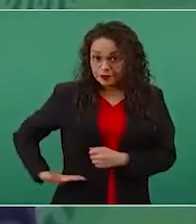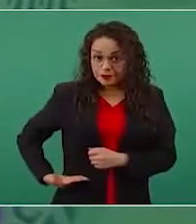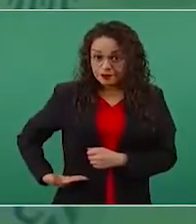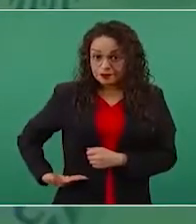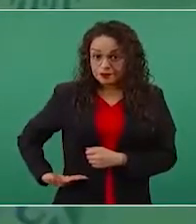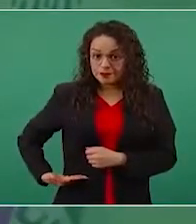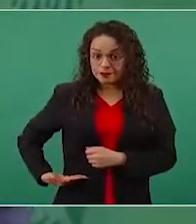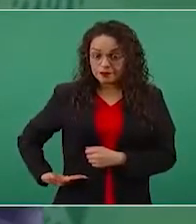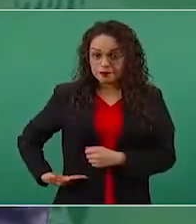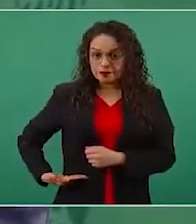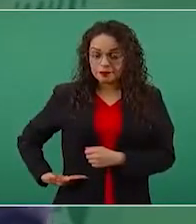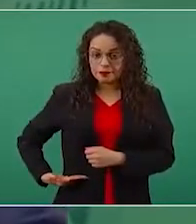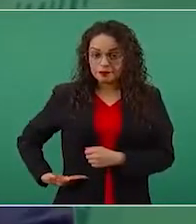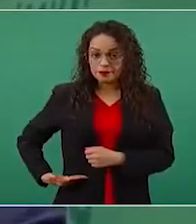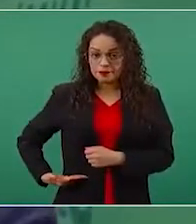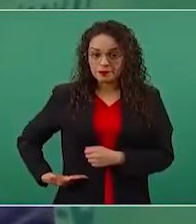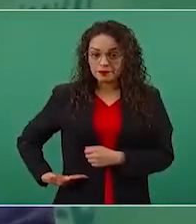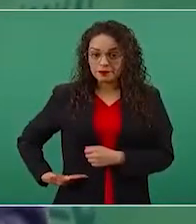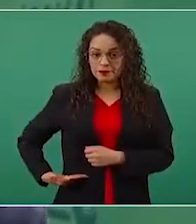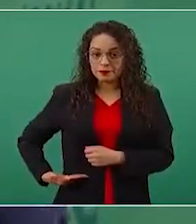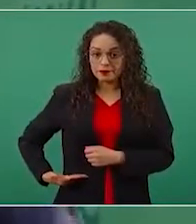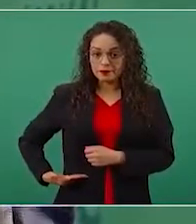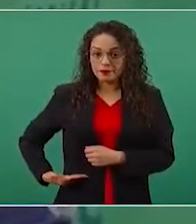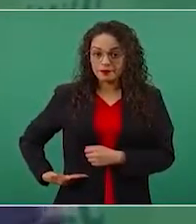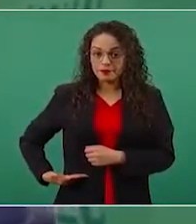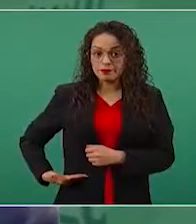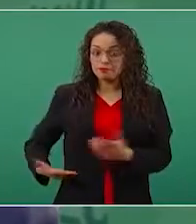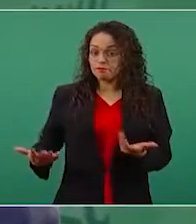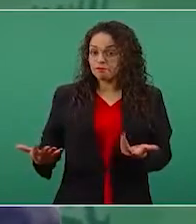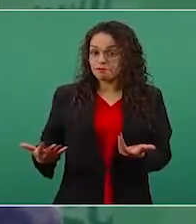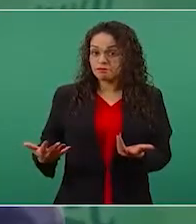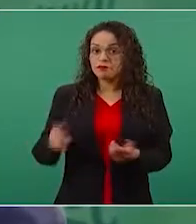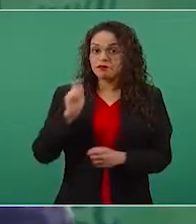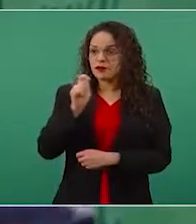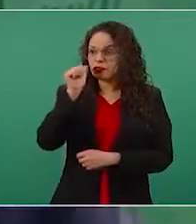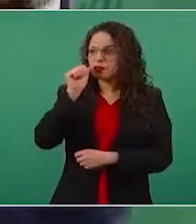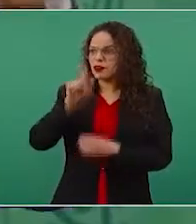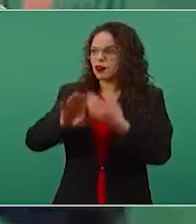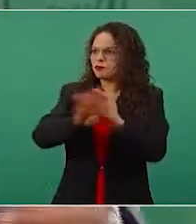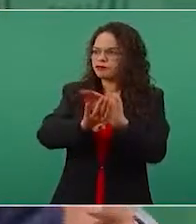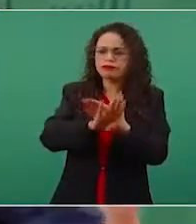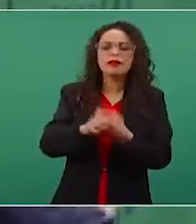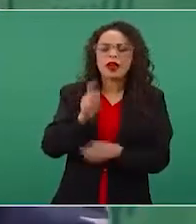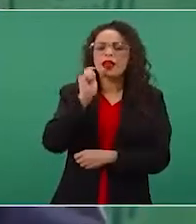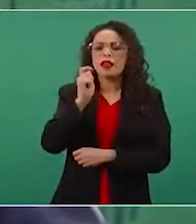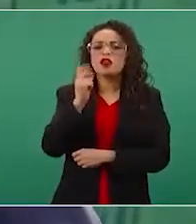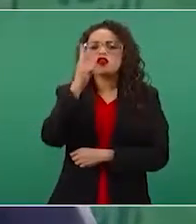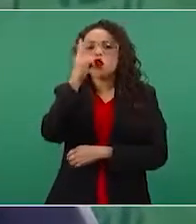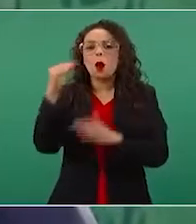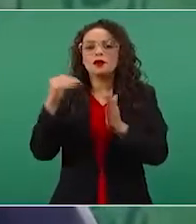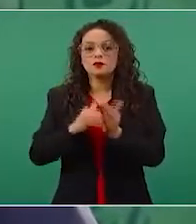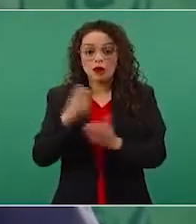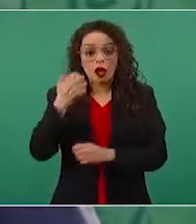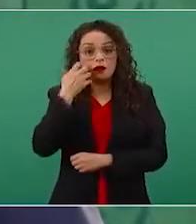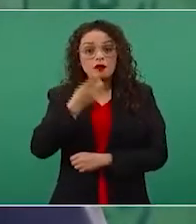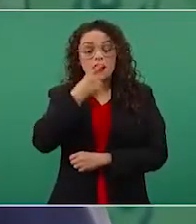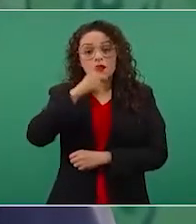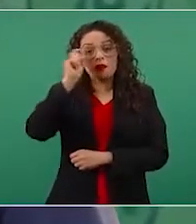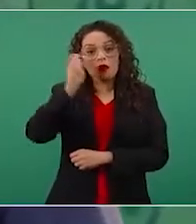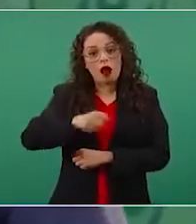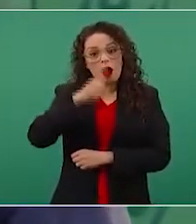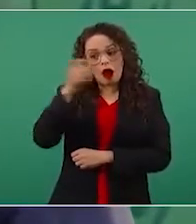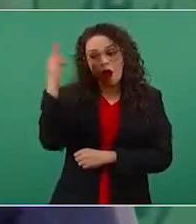desde la oposición en el 2000 se convierte en un traidor a la democracia